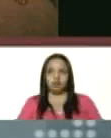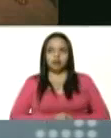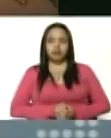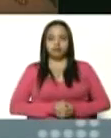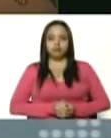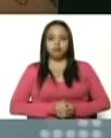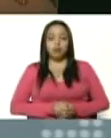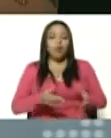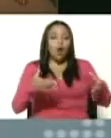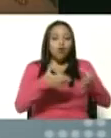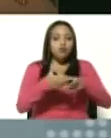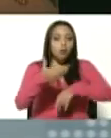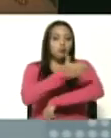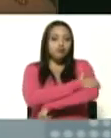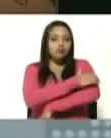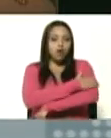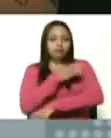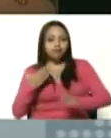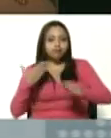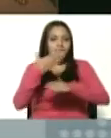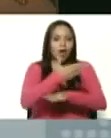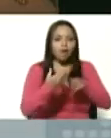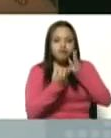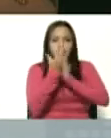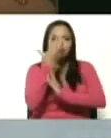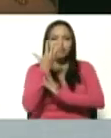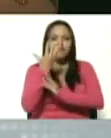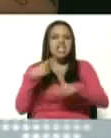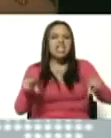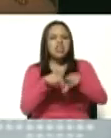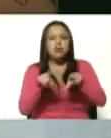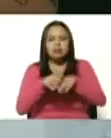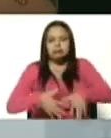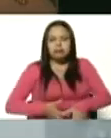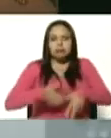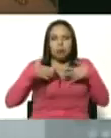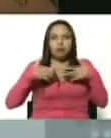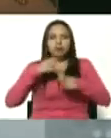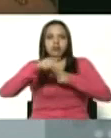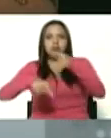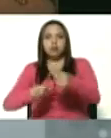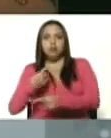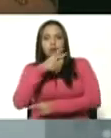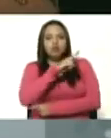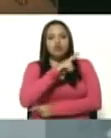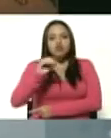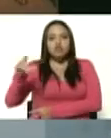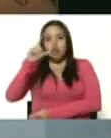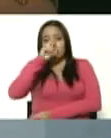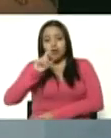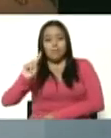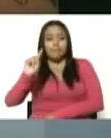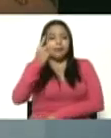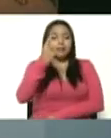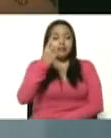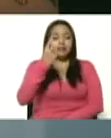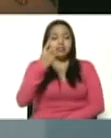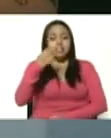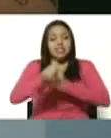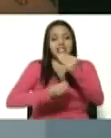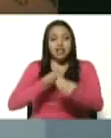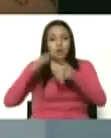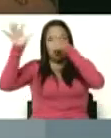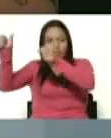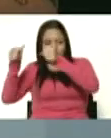odio es el mismo odio de hace 200 años lo primero que hicieron fue arrancar el cuadro del padre